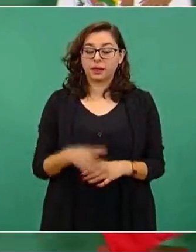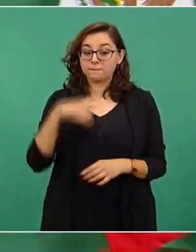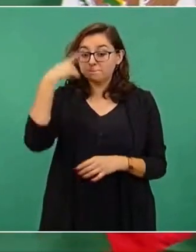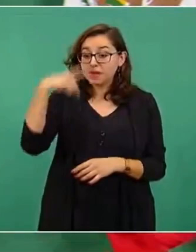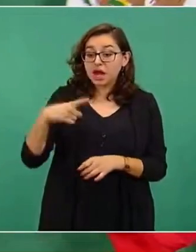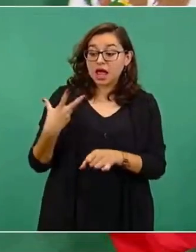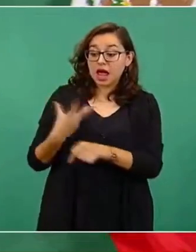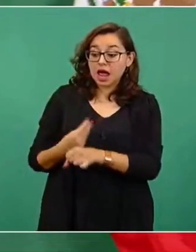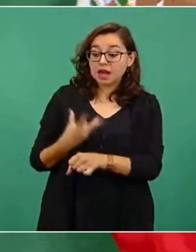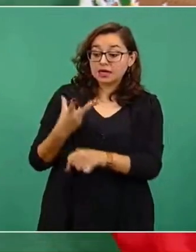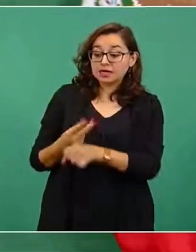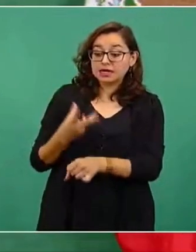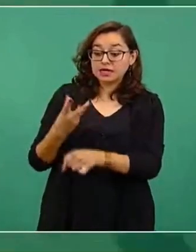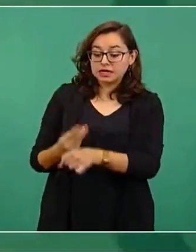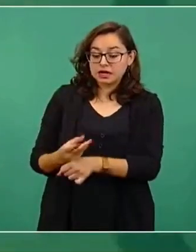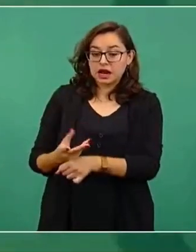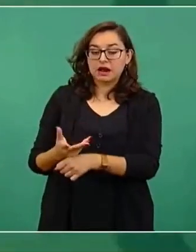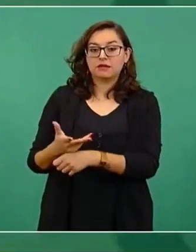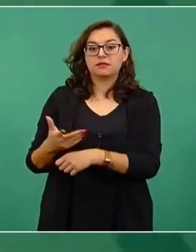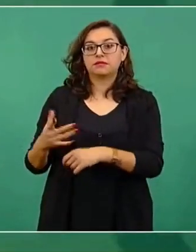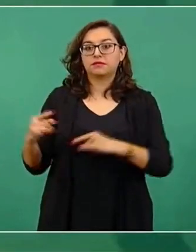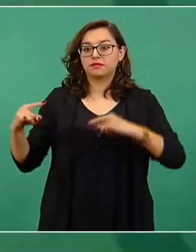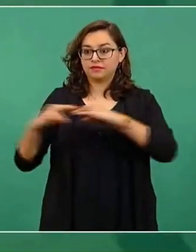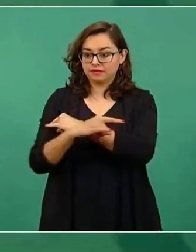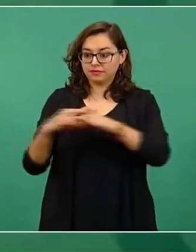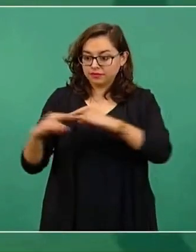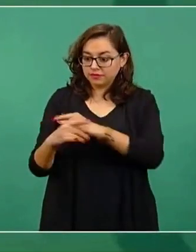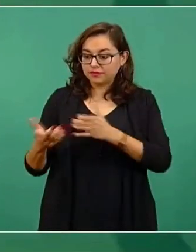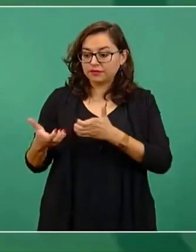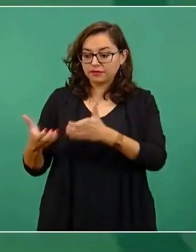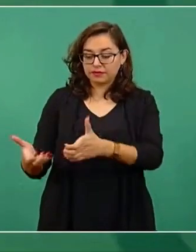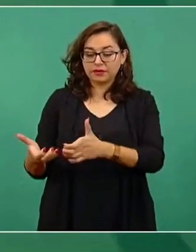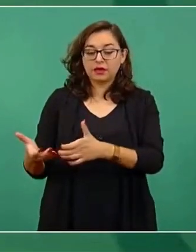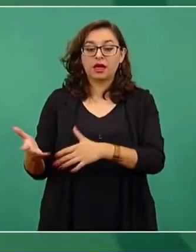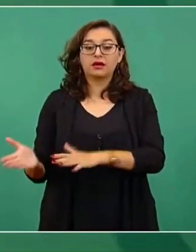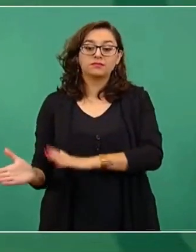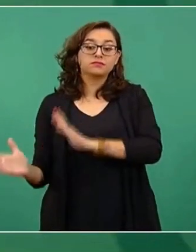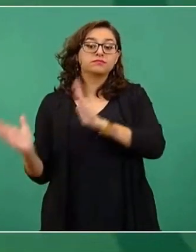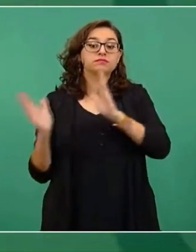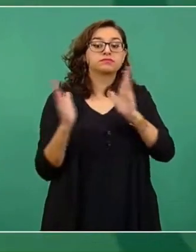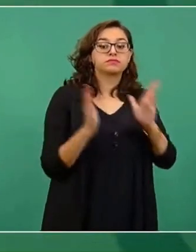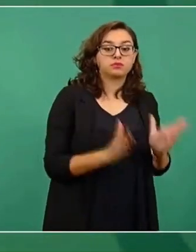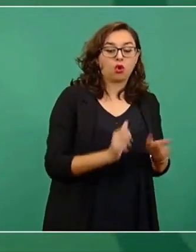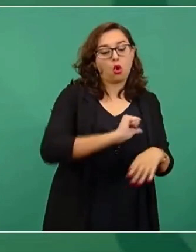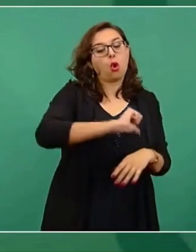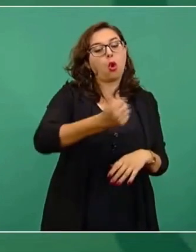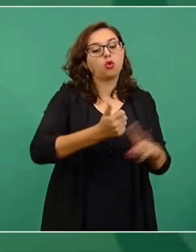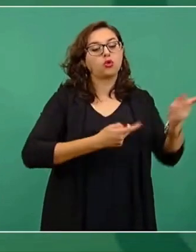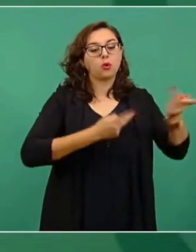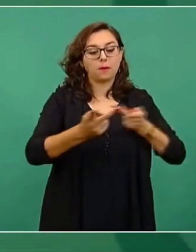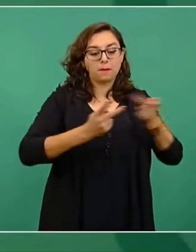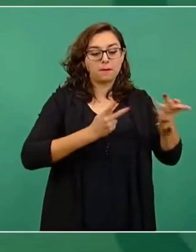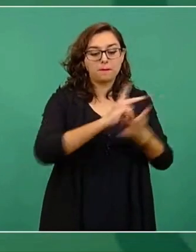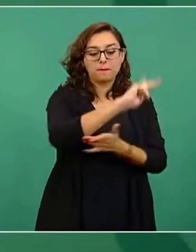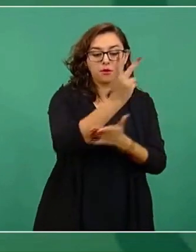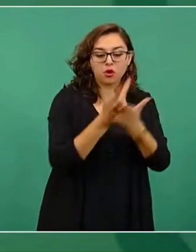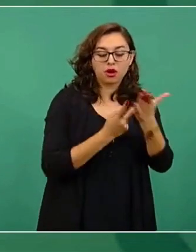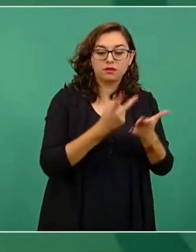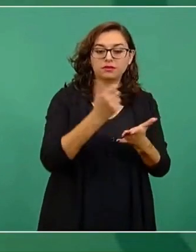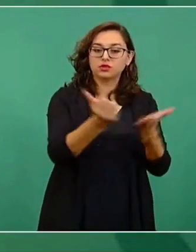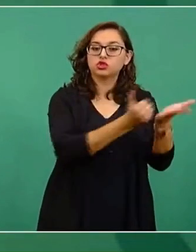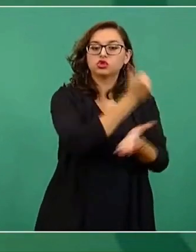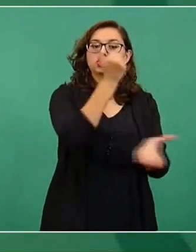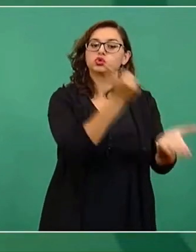de carreteras. Pero este es otro plan, sería para las ciudades, lo vamos a